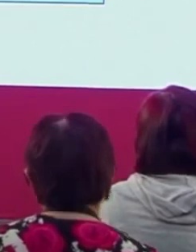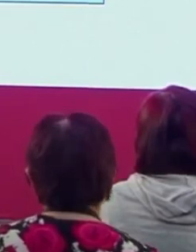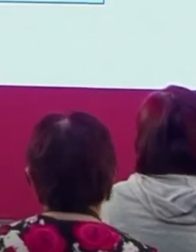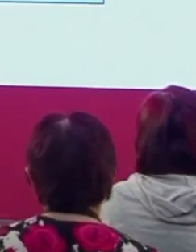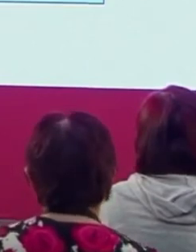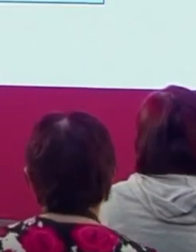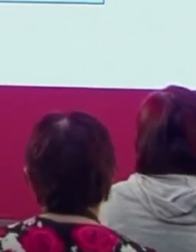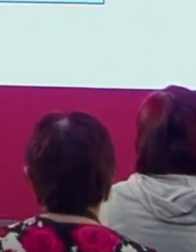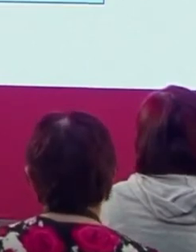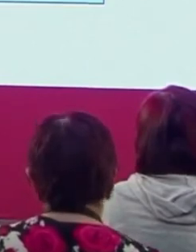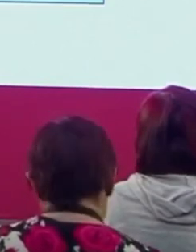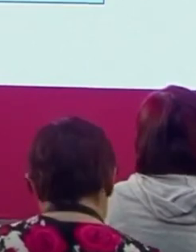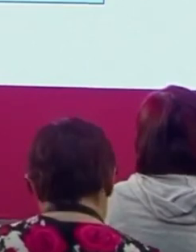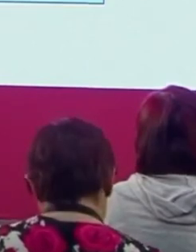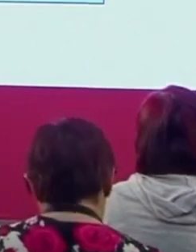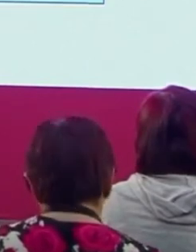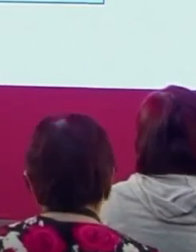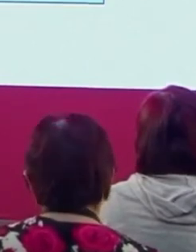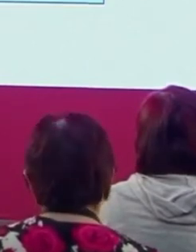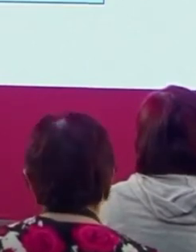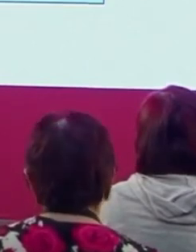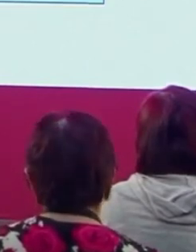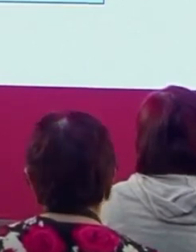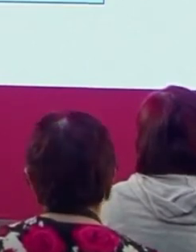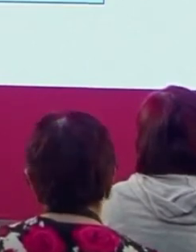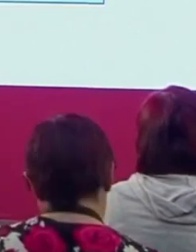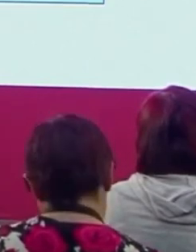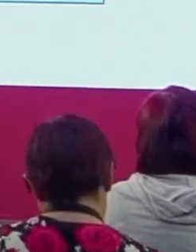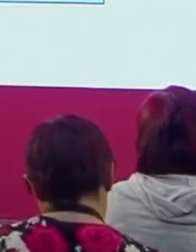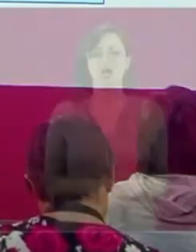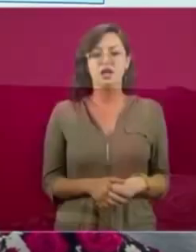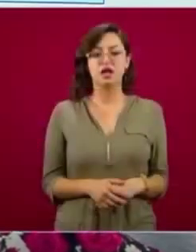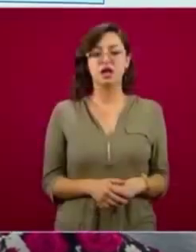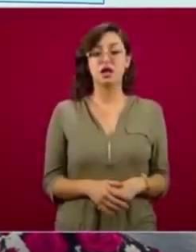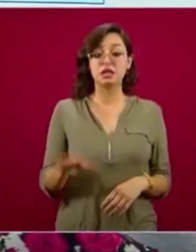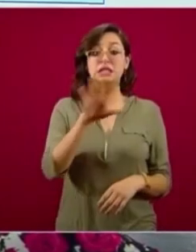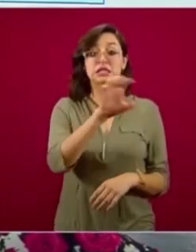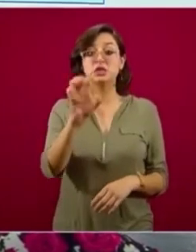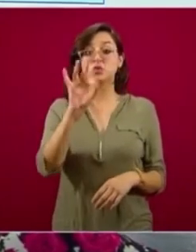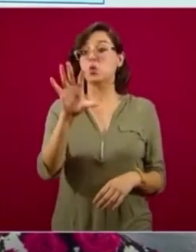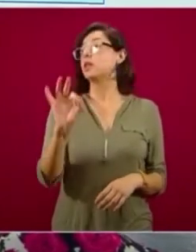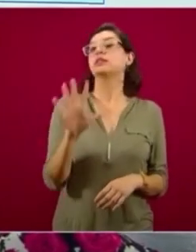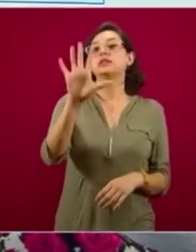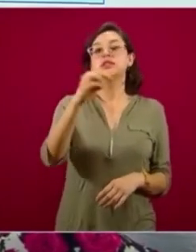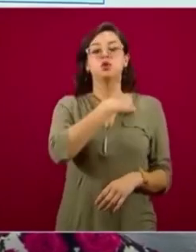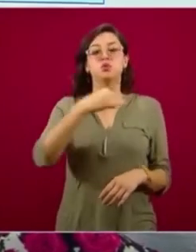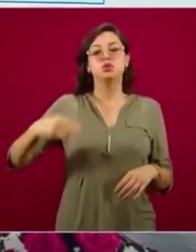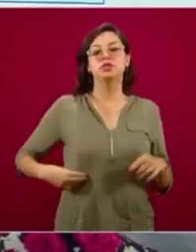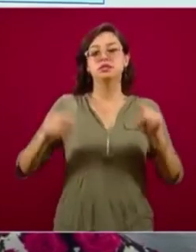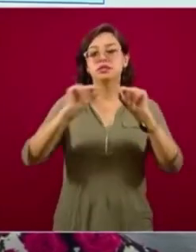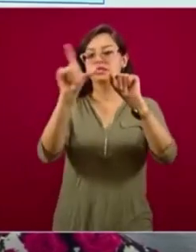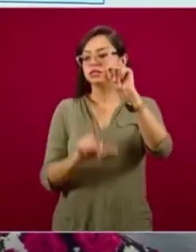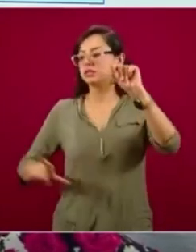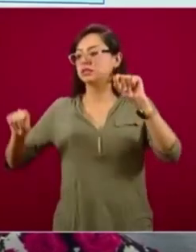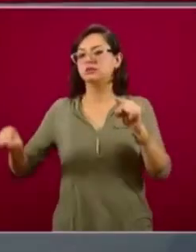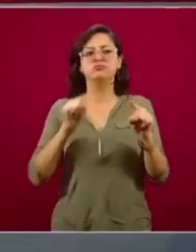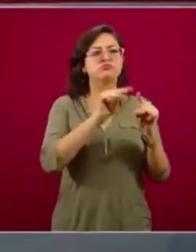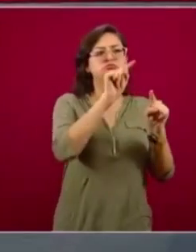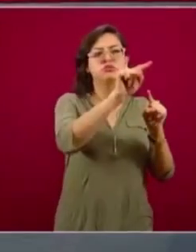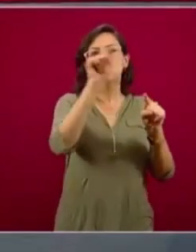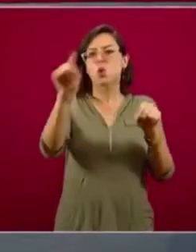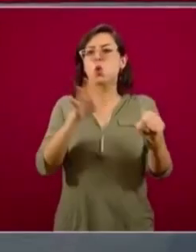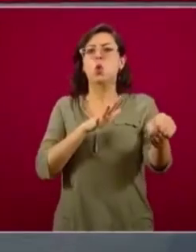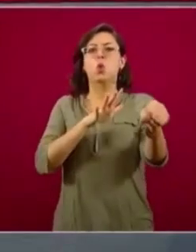545 municipios, nos pusimos a hacer un recorrido y un inventario de aquellas cabeceras